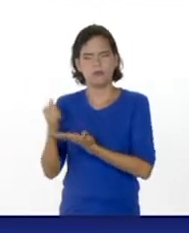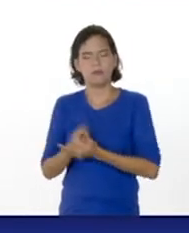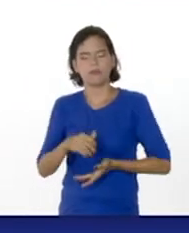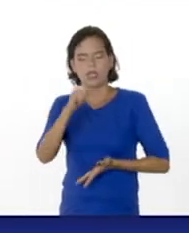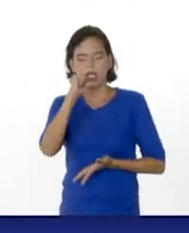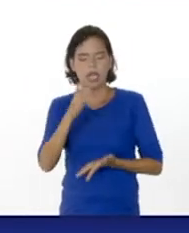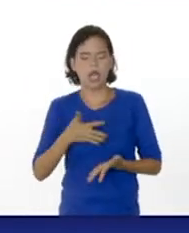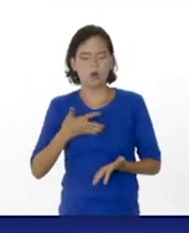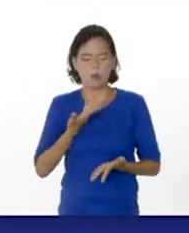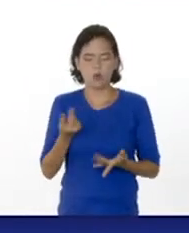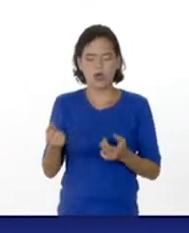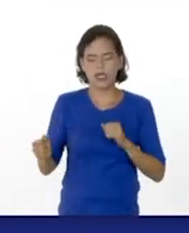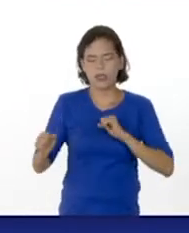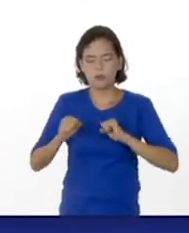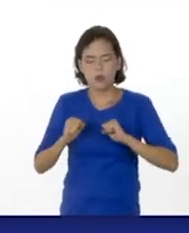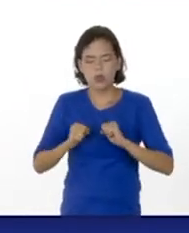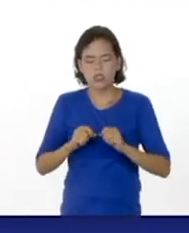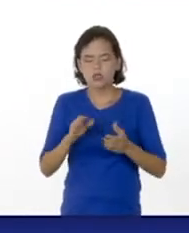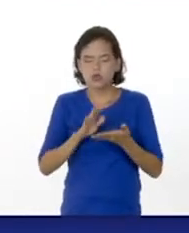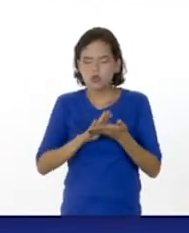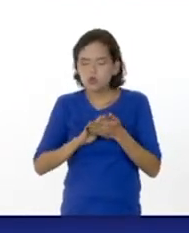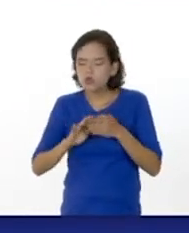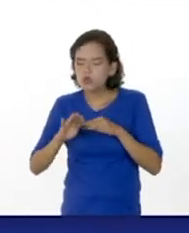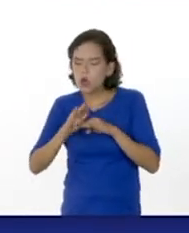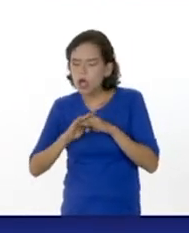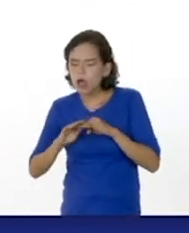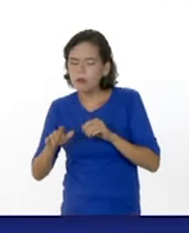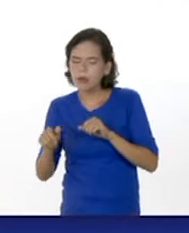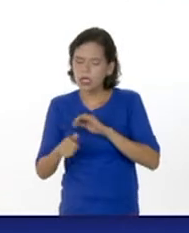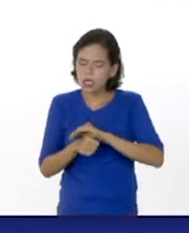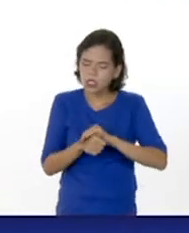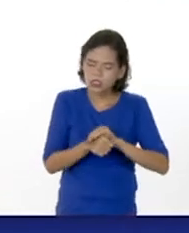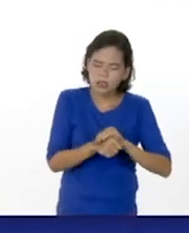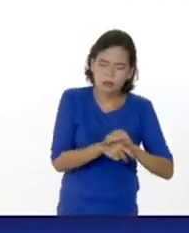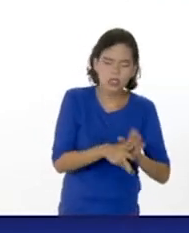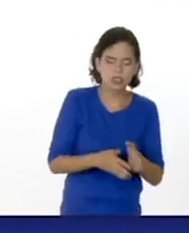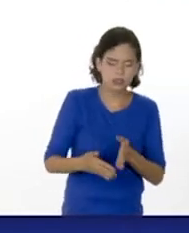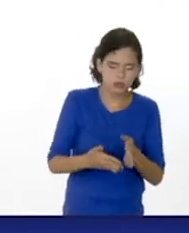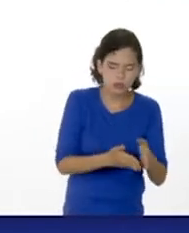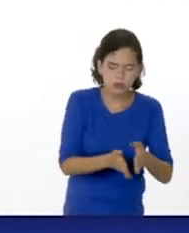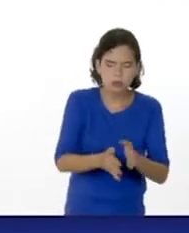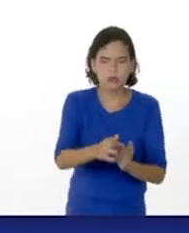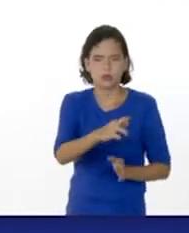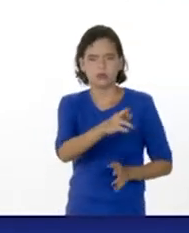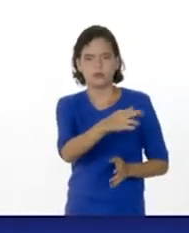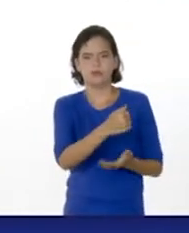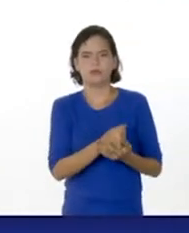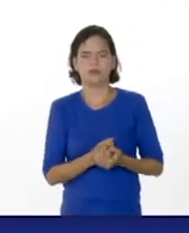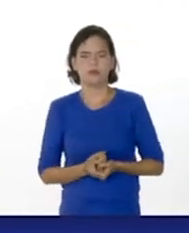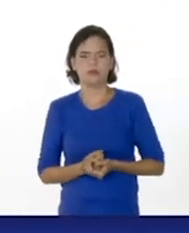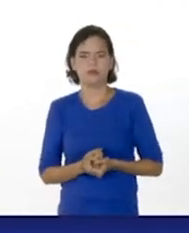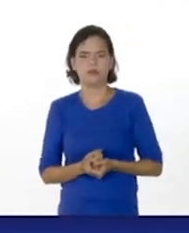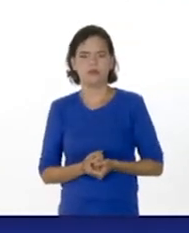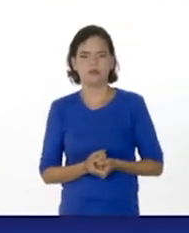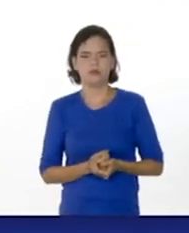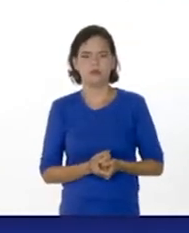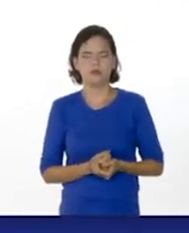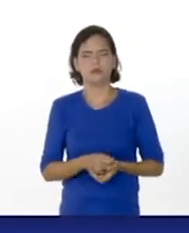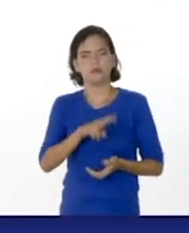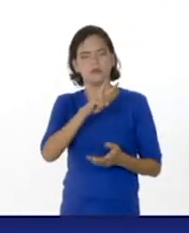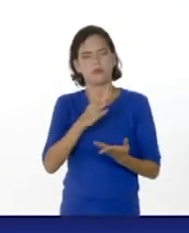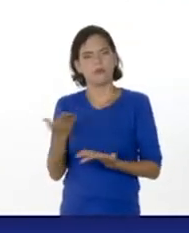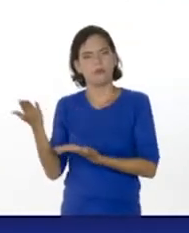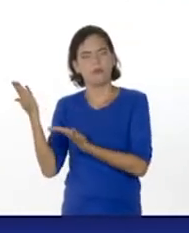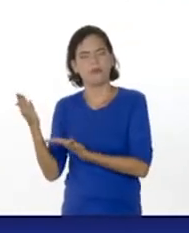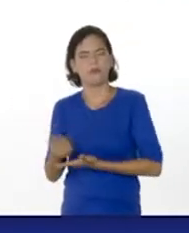un arroyo, camino o a una cascada. Fíjense, en la segunda lámina, ¿ok?